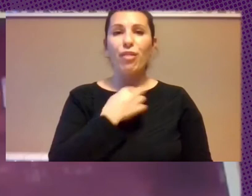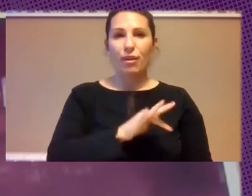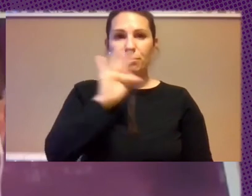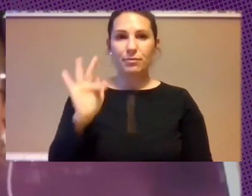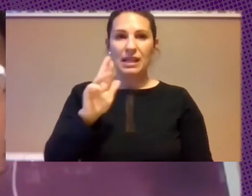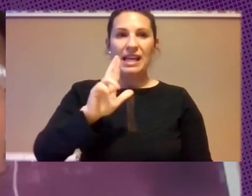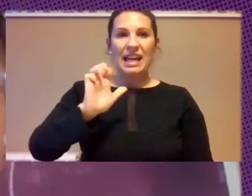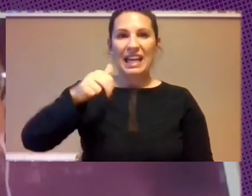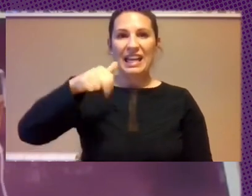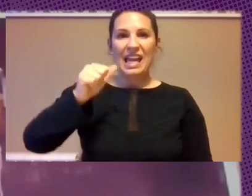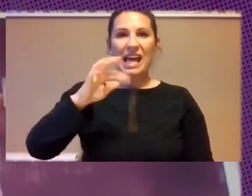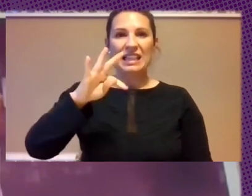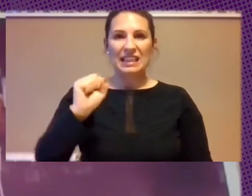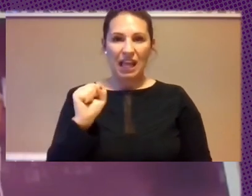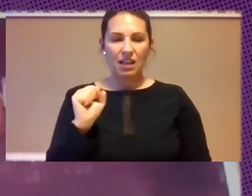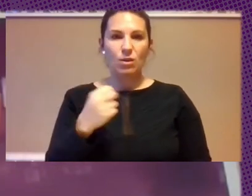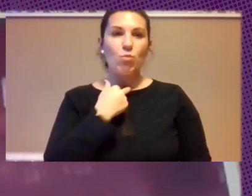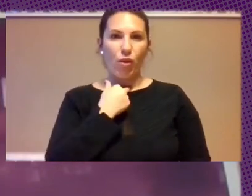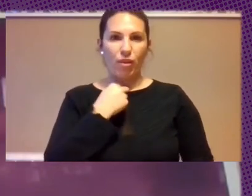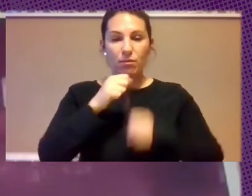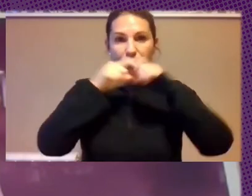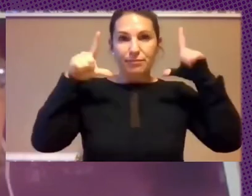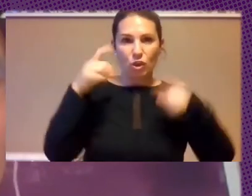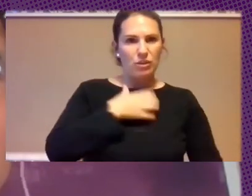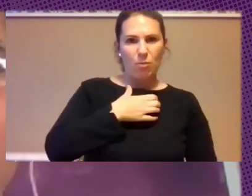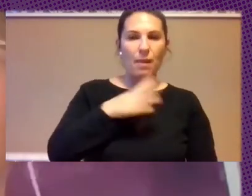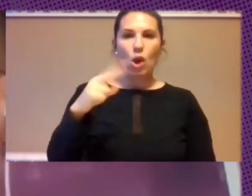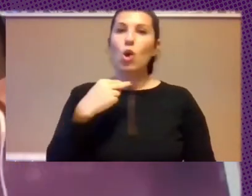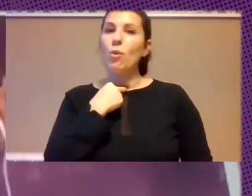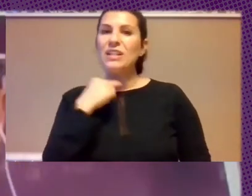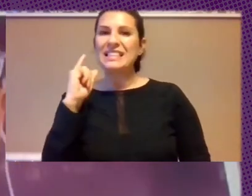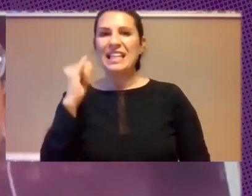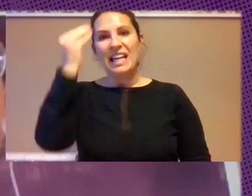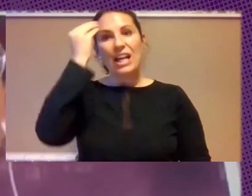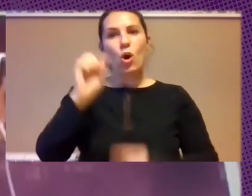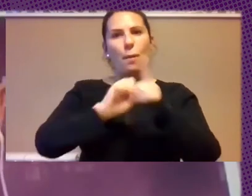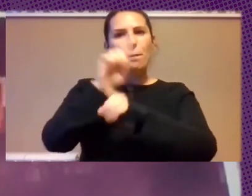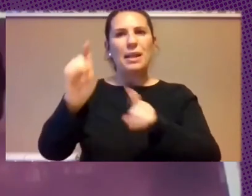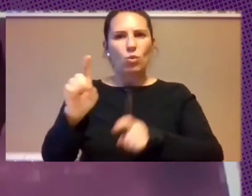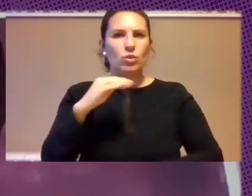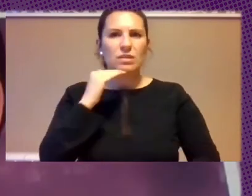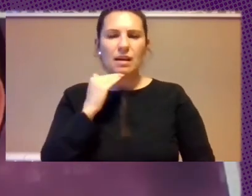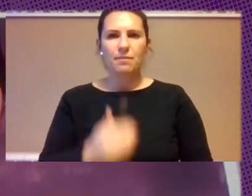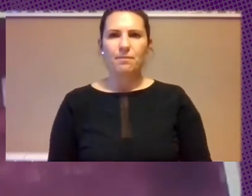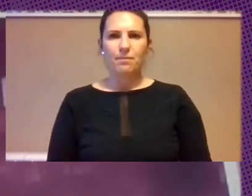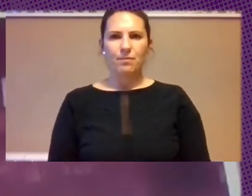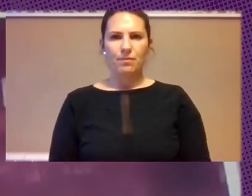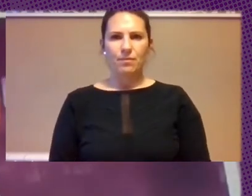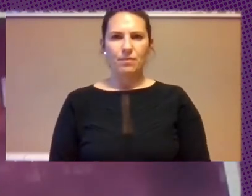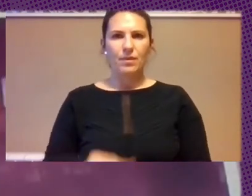Renata Por Cámara No va A Poder Ser Pero Si Va A Ser Por Voz Que Que Creo Que Te va A Dirigir A Alguna Cuestión Cuando